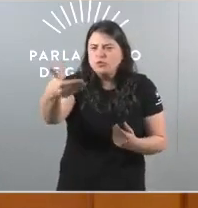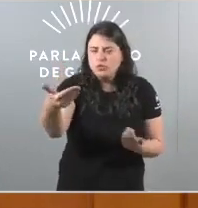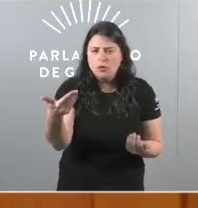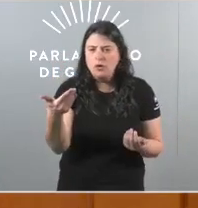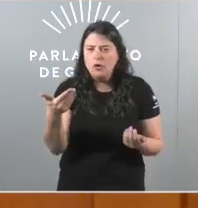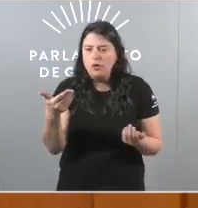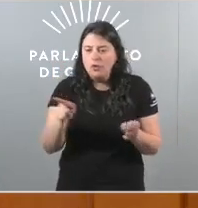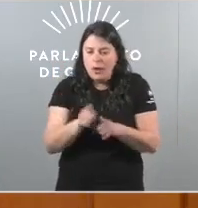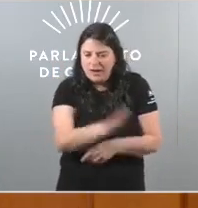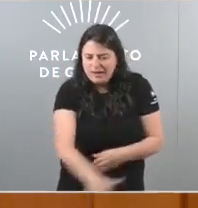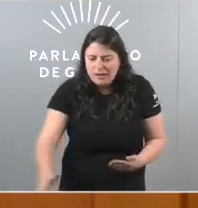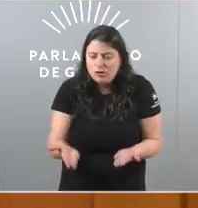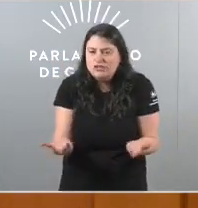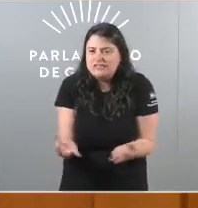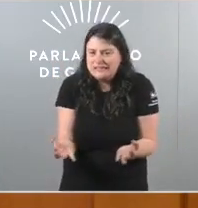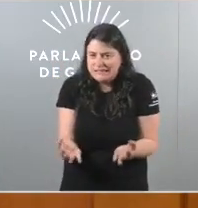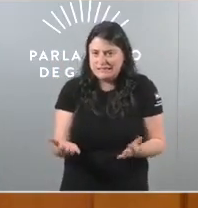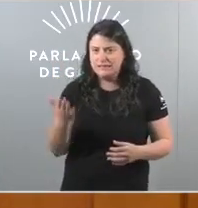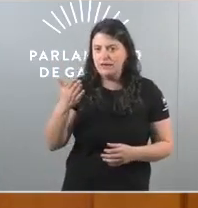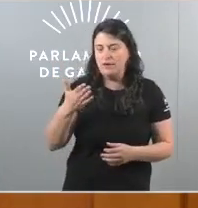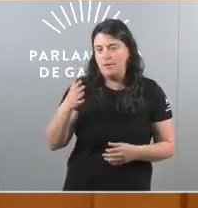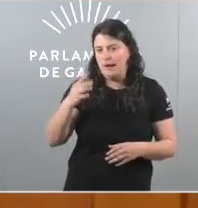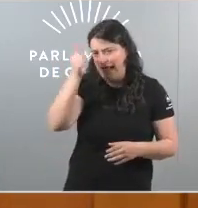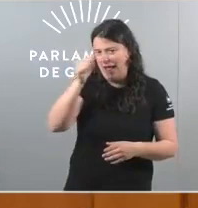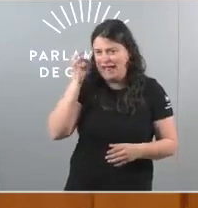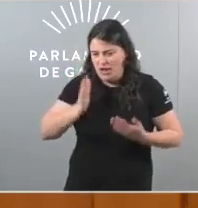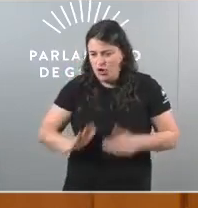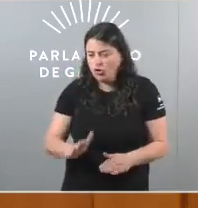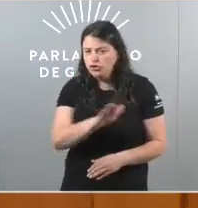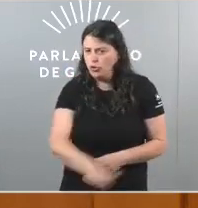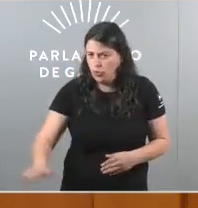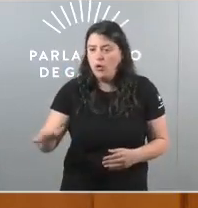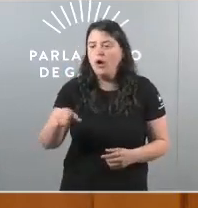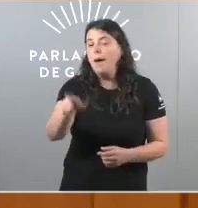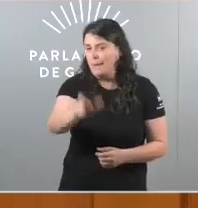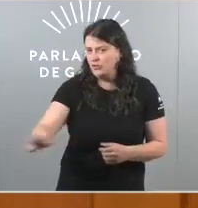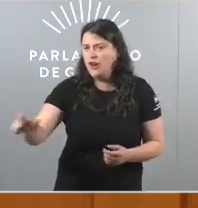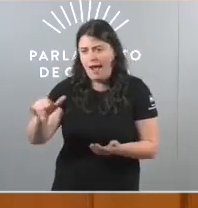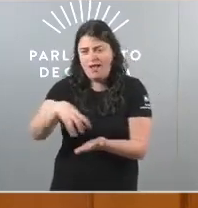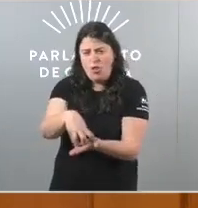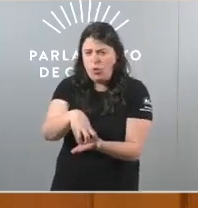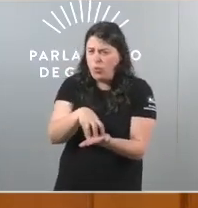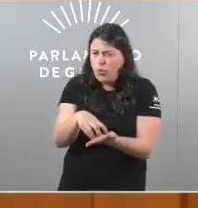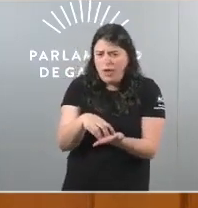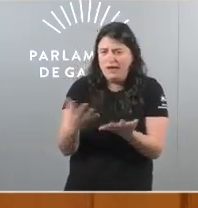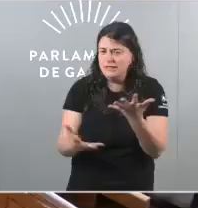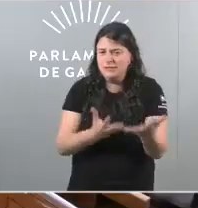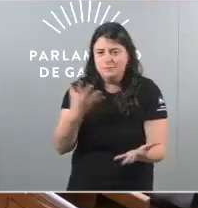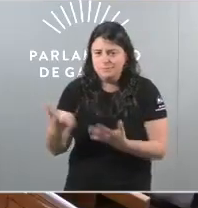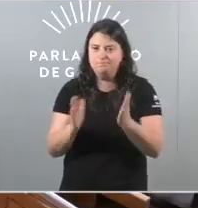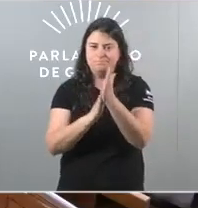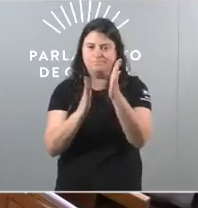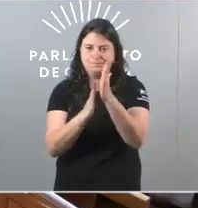os nosos fillos e fillas? Moitas preguntas, moitas preguntas,